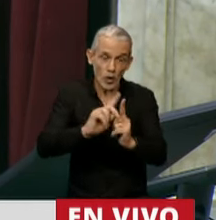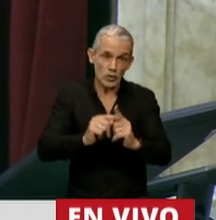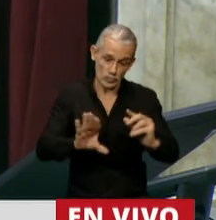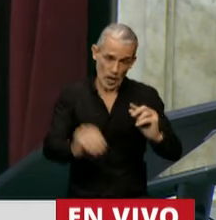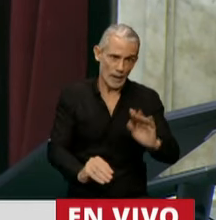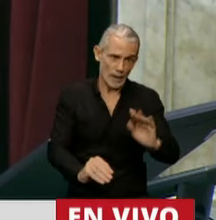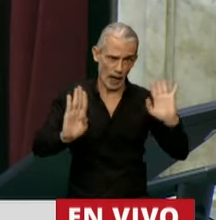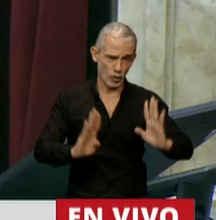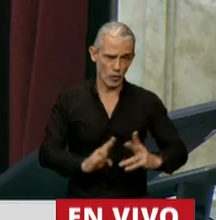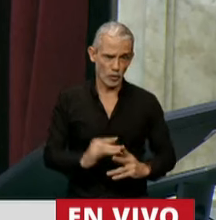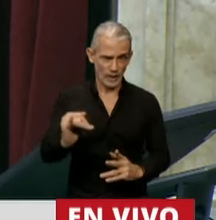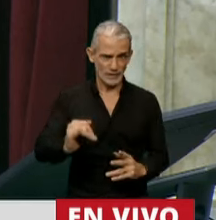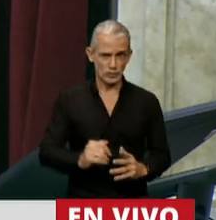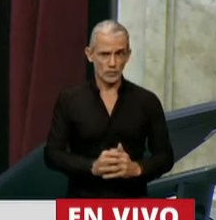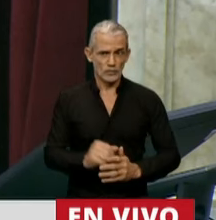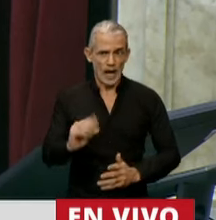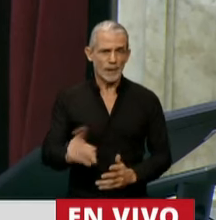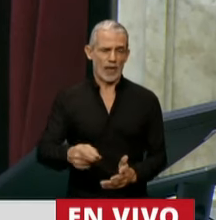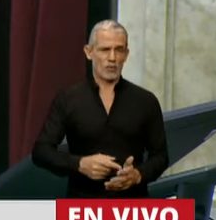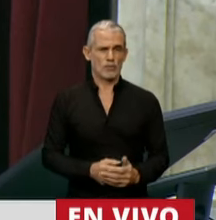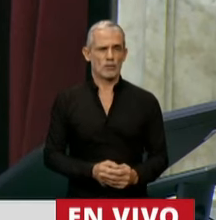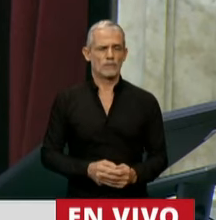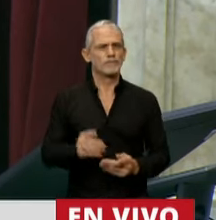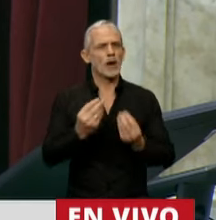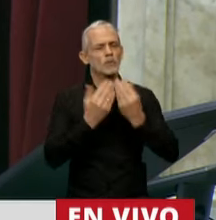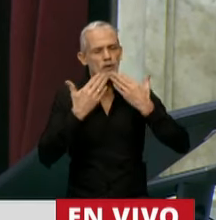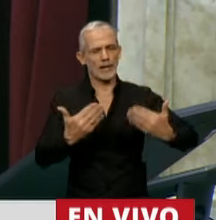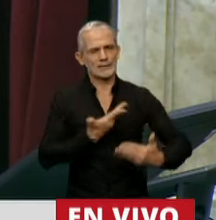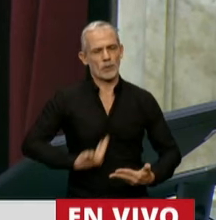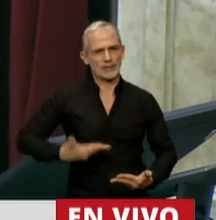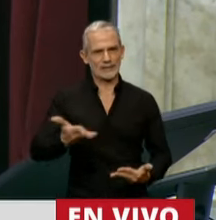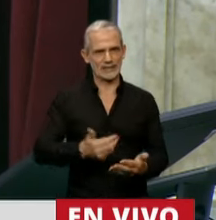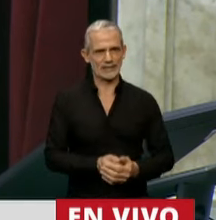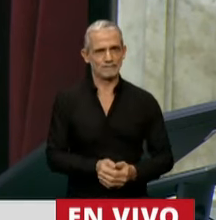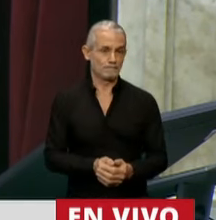Muchas gracias, señor presidente.